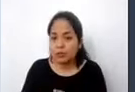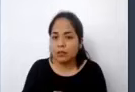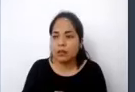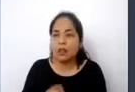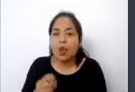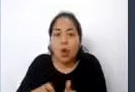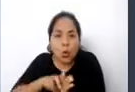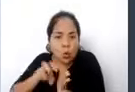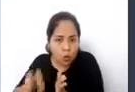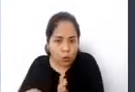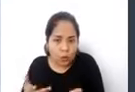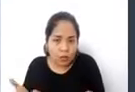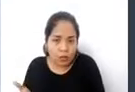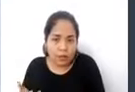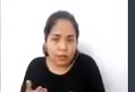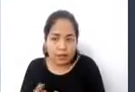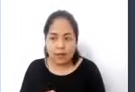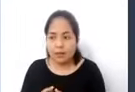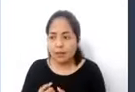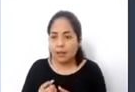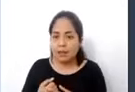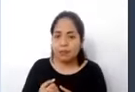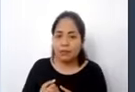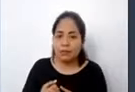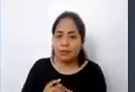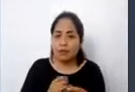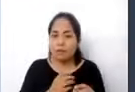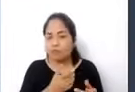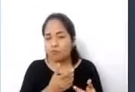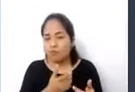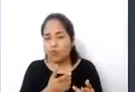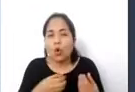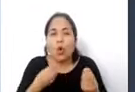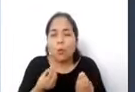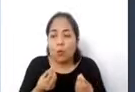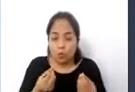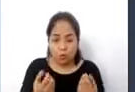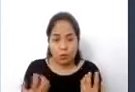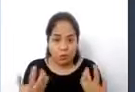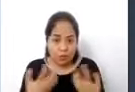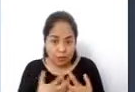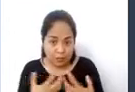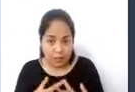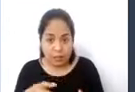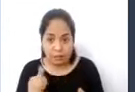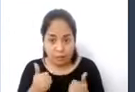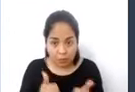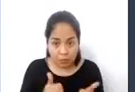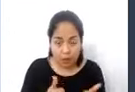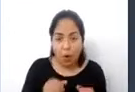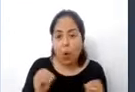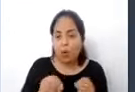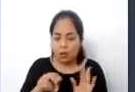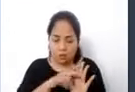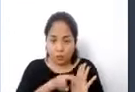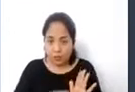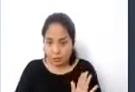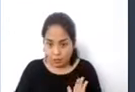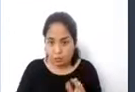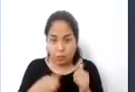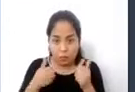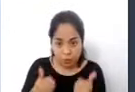el vehículo de transporte y la vialidad y el marco normativo del transporte.